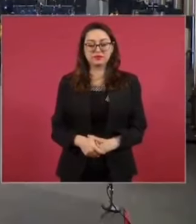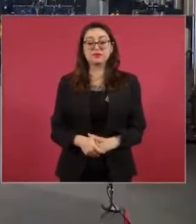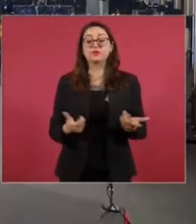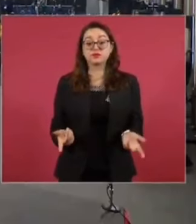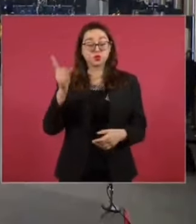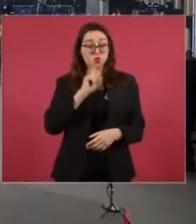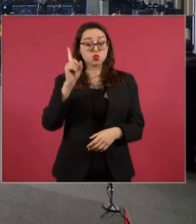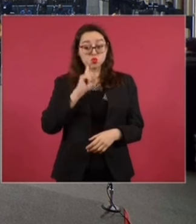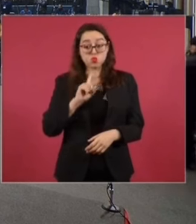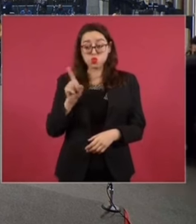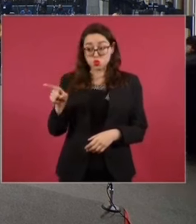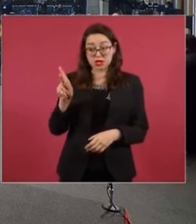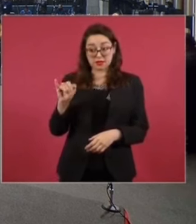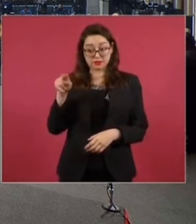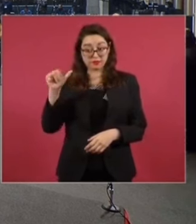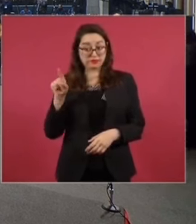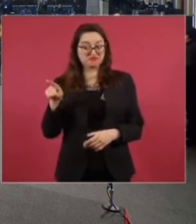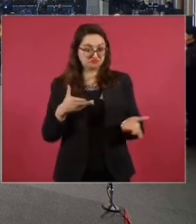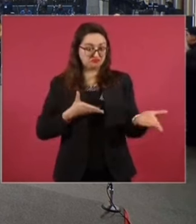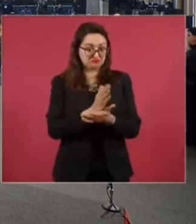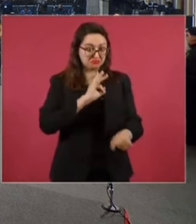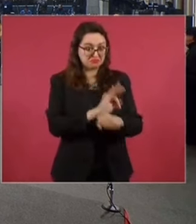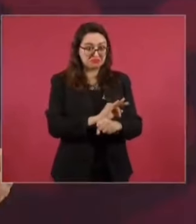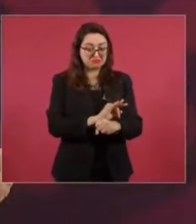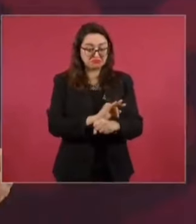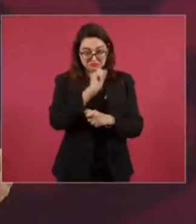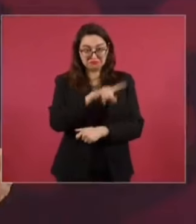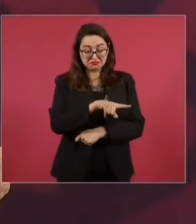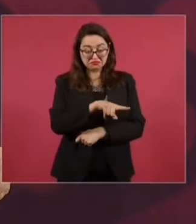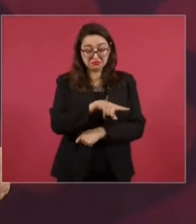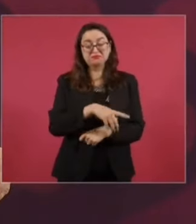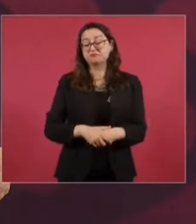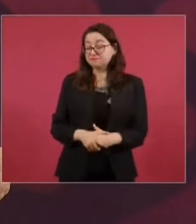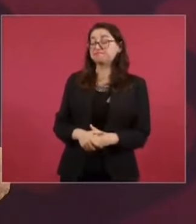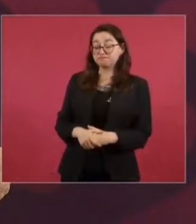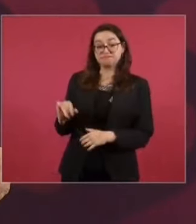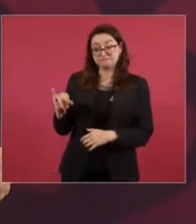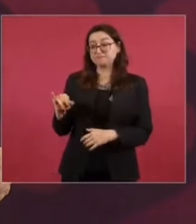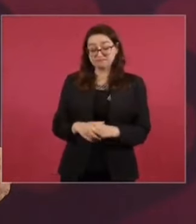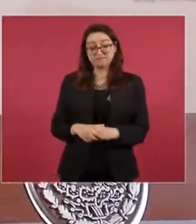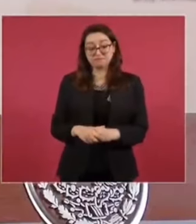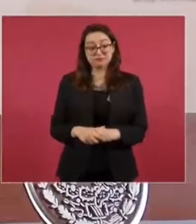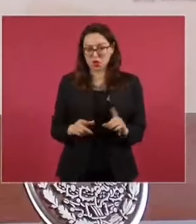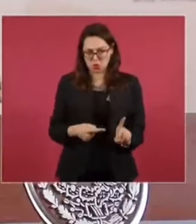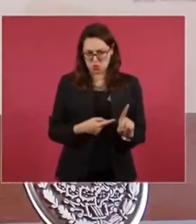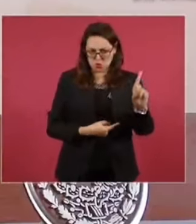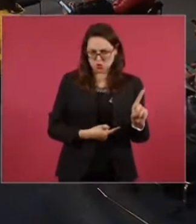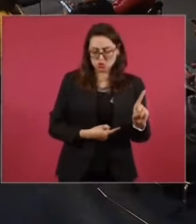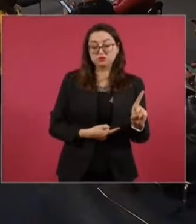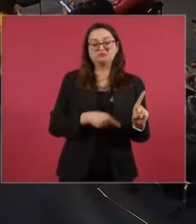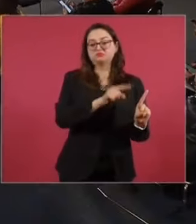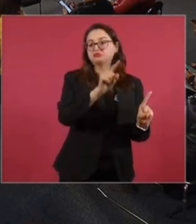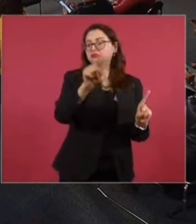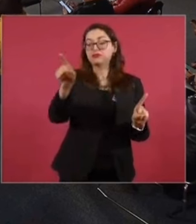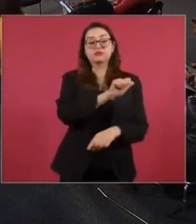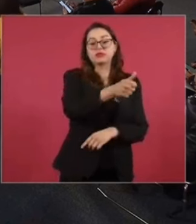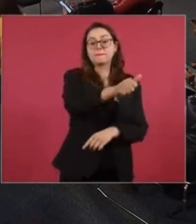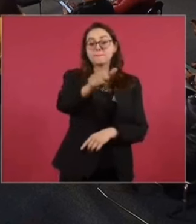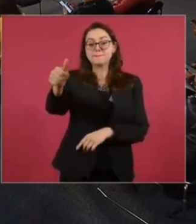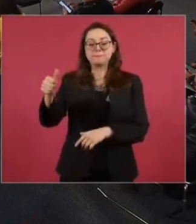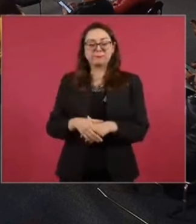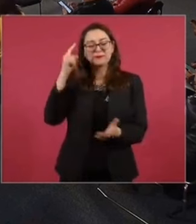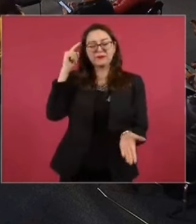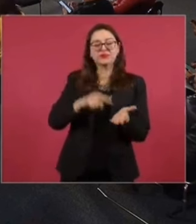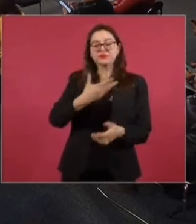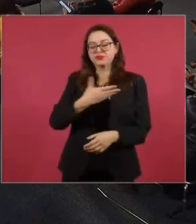la ministra Norma Piña en casos como el de Lozoya? Si hubiera estado Saldívar, ¿se habría podido hacer algo para continuar con la Sí, sí, y en muchos otros casos. O sea, si hubiese estado Saldívar, pues